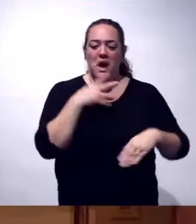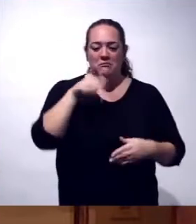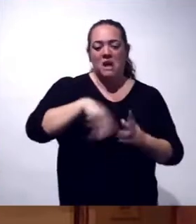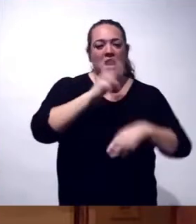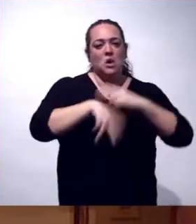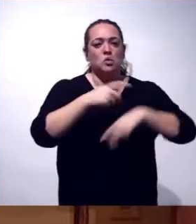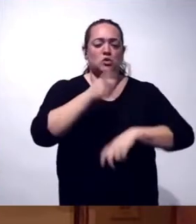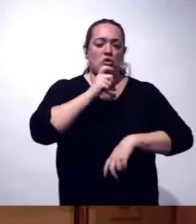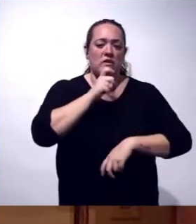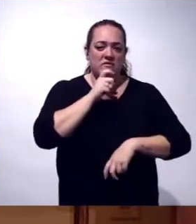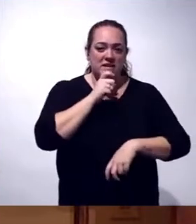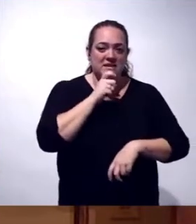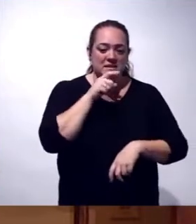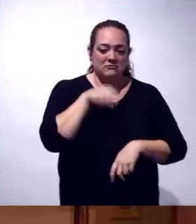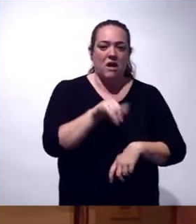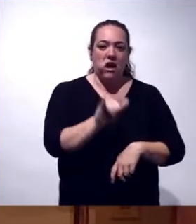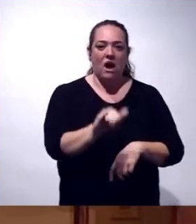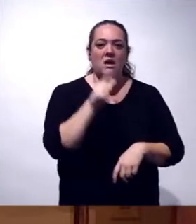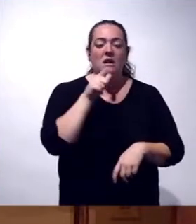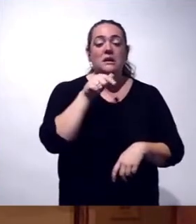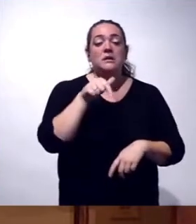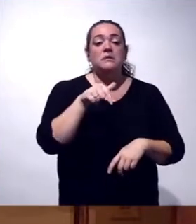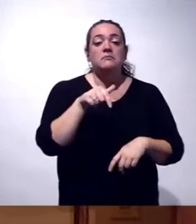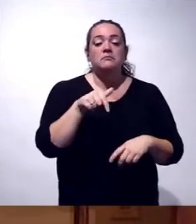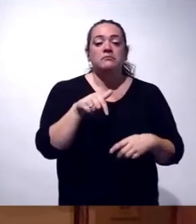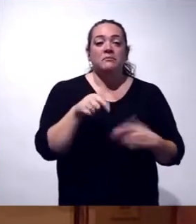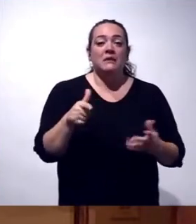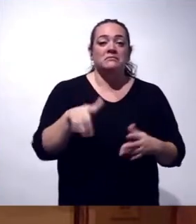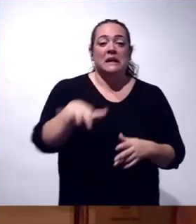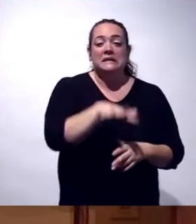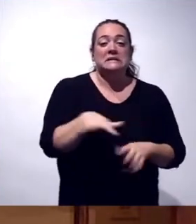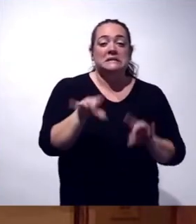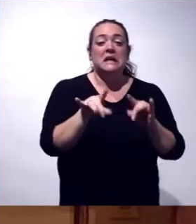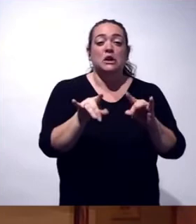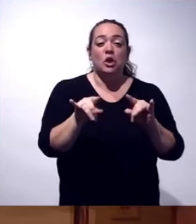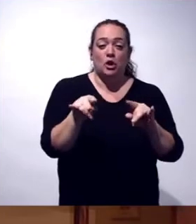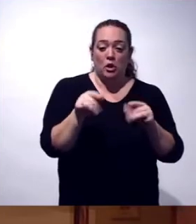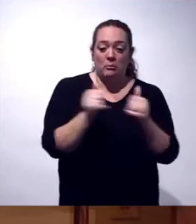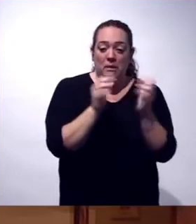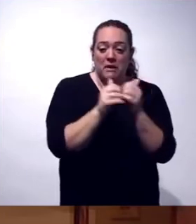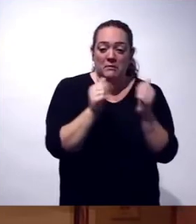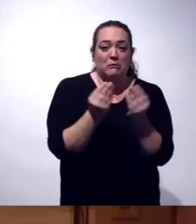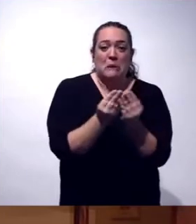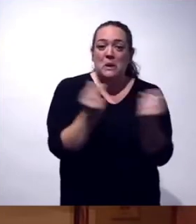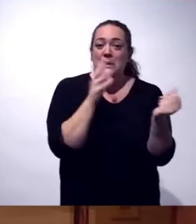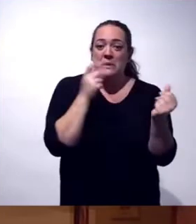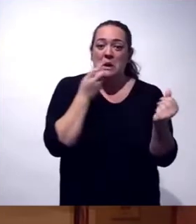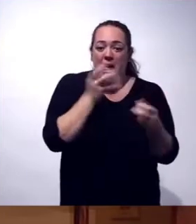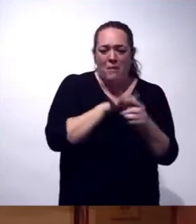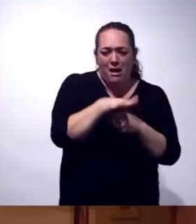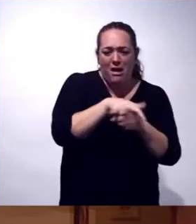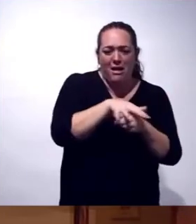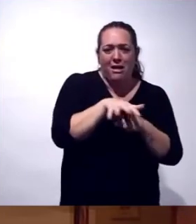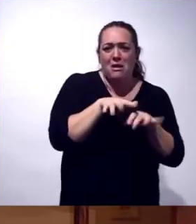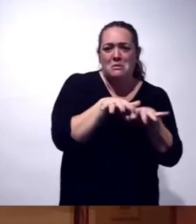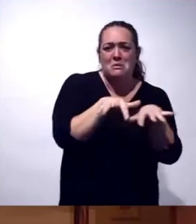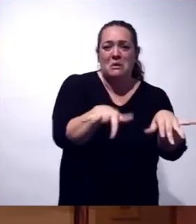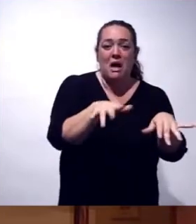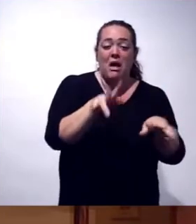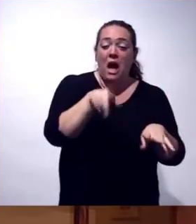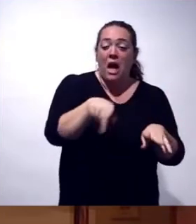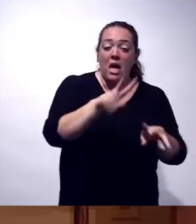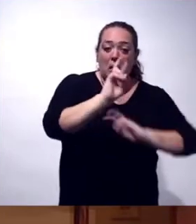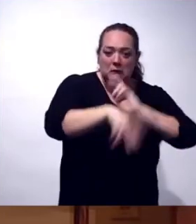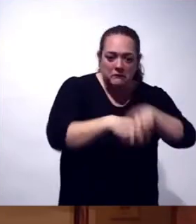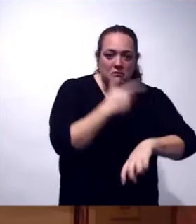una reconstrucción difícil. Hay una gran parte del territorio palmero que ha desaparecido bajo la lava, no es fácil reconstruirlo en esos entornos,